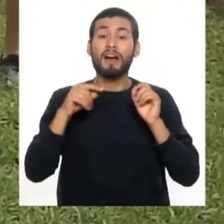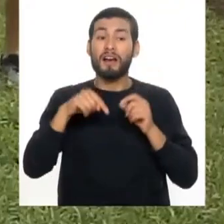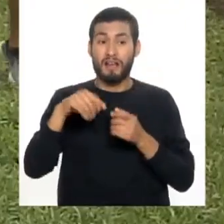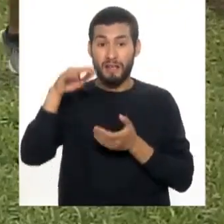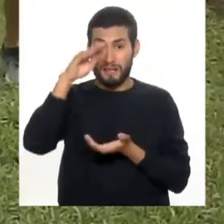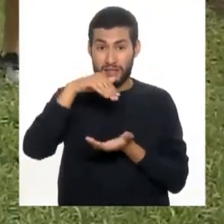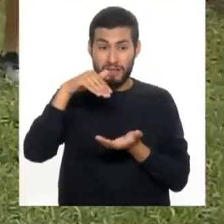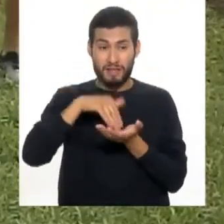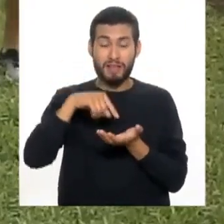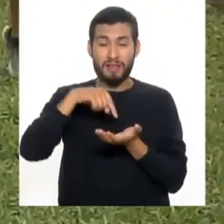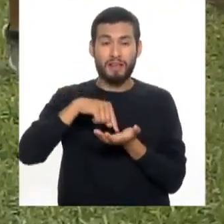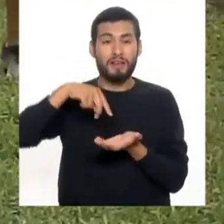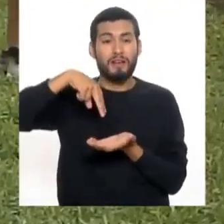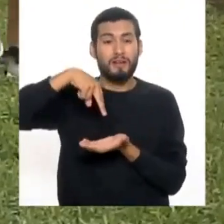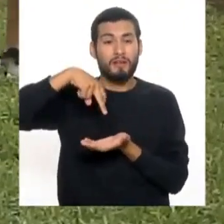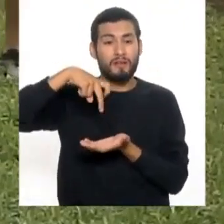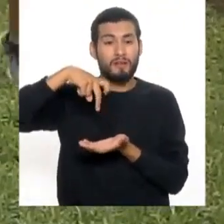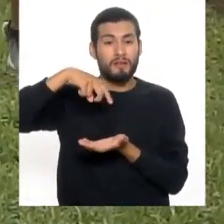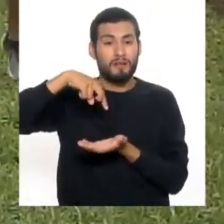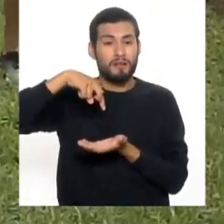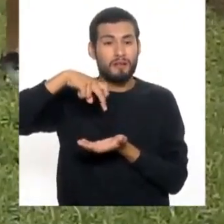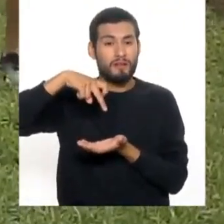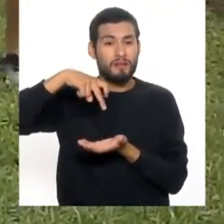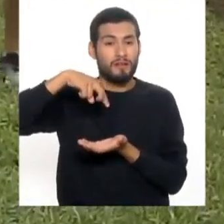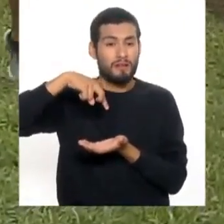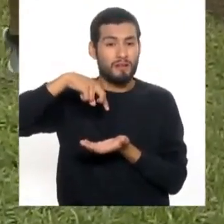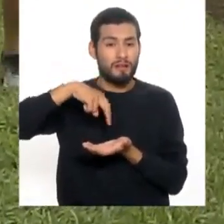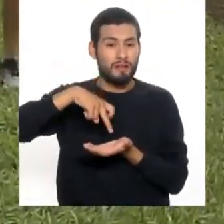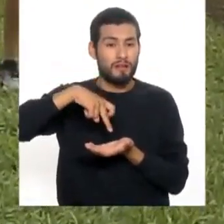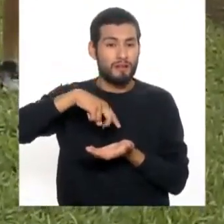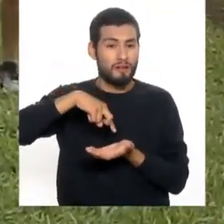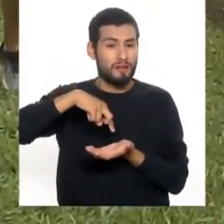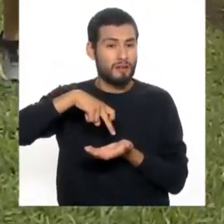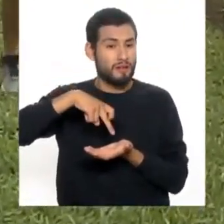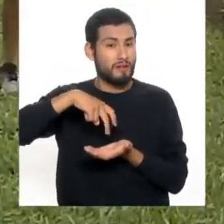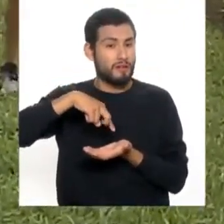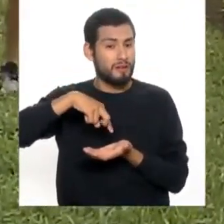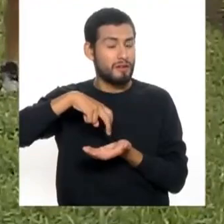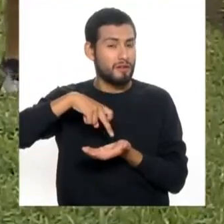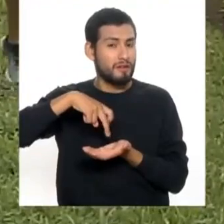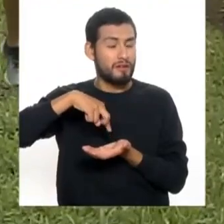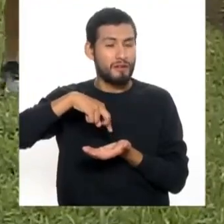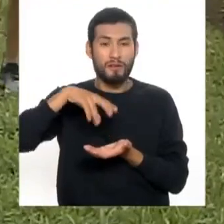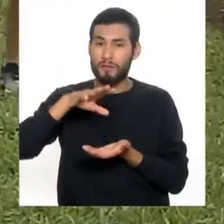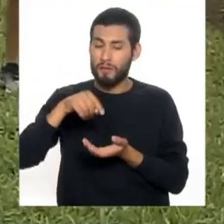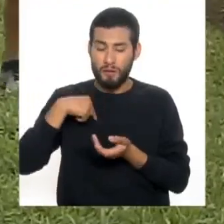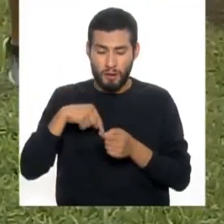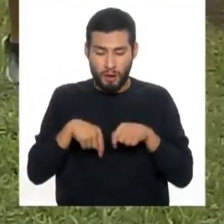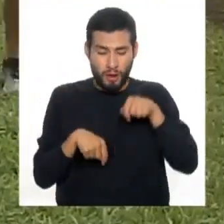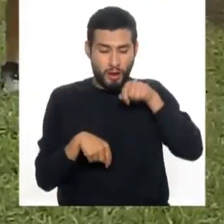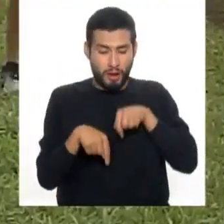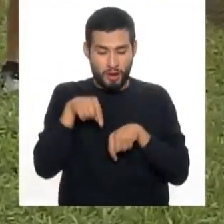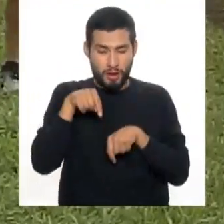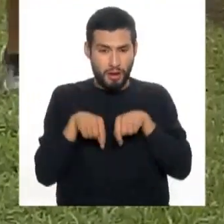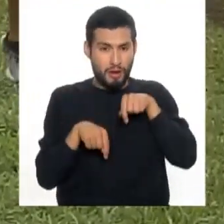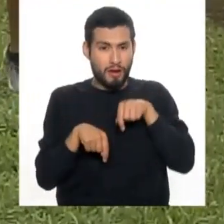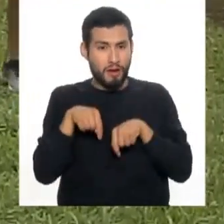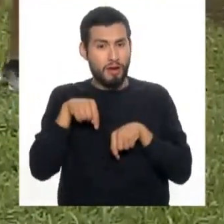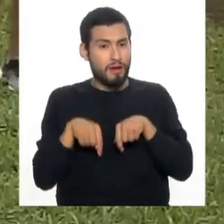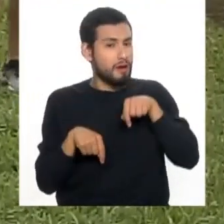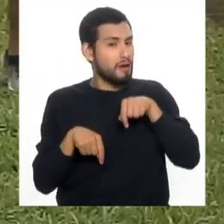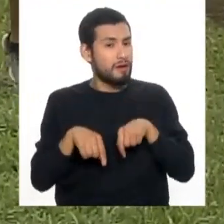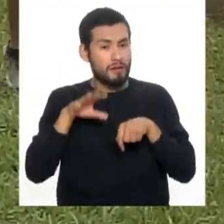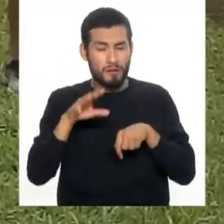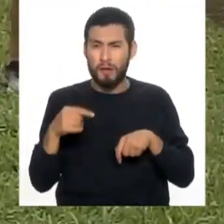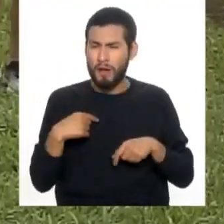centro. Vamos a elevar ligeramente las rodillas. Siempre de menos a más. No se desesperen, no hay que hacer ejercicios explosivos